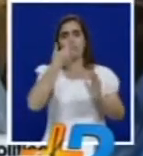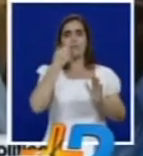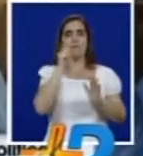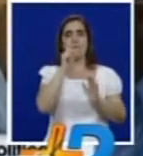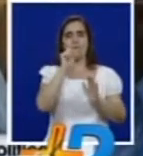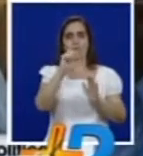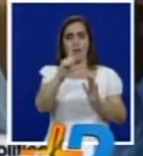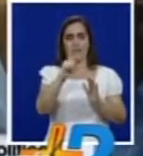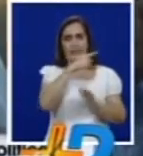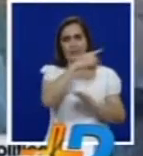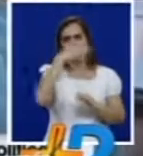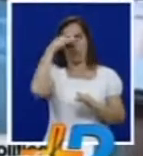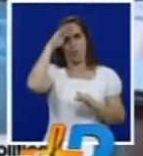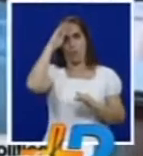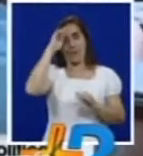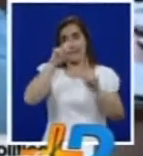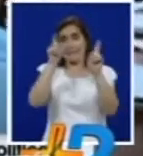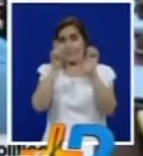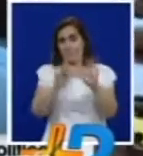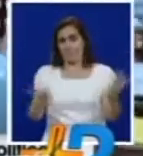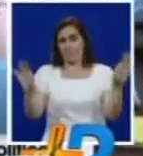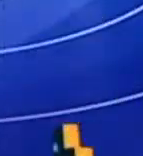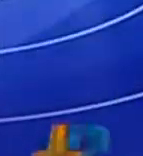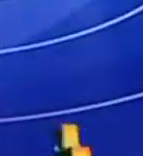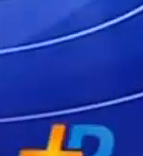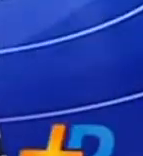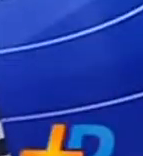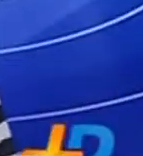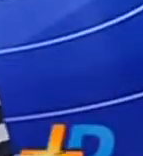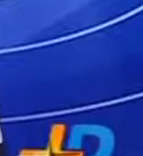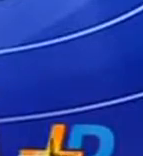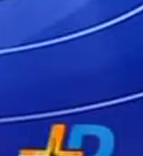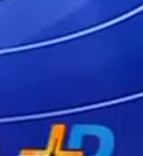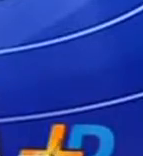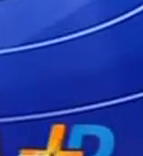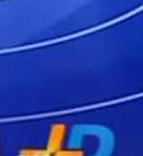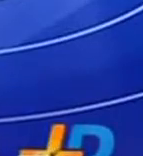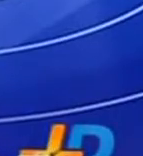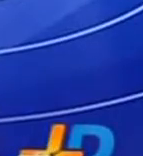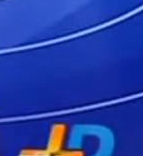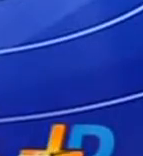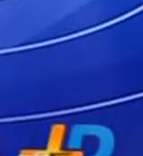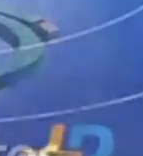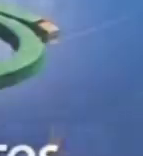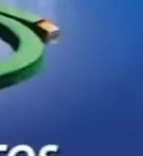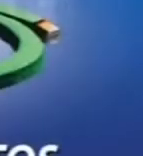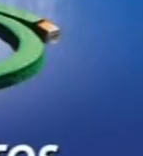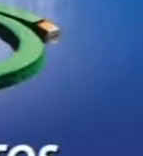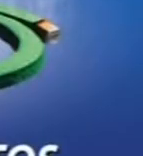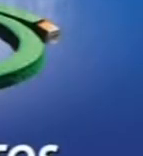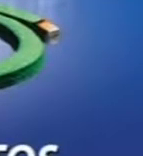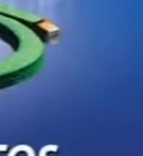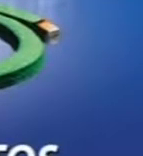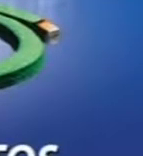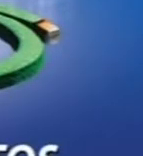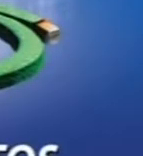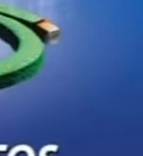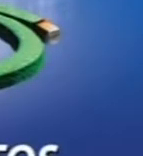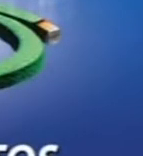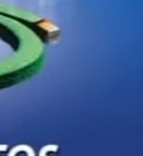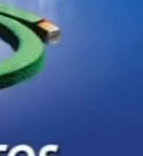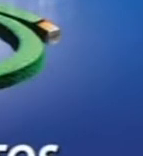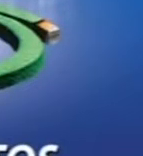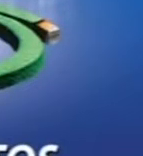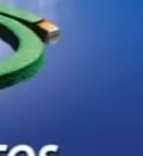Cuba, uno de los temas más importantes de la negociación. Y la siguiente es una mención comercial. ¿Cuántas noches en vela has